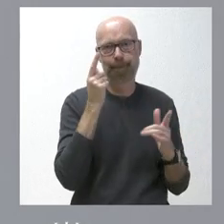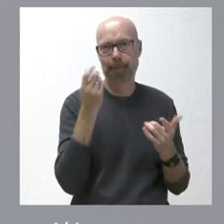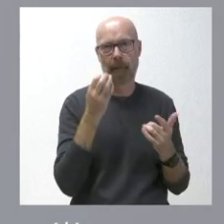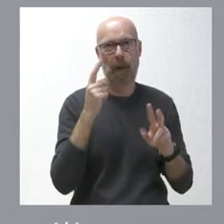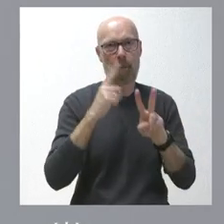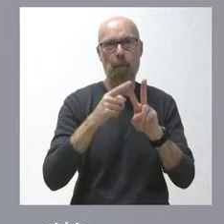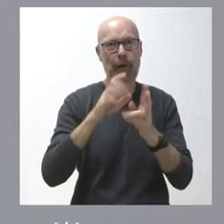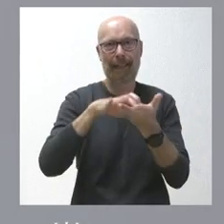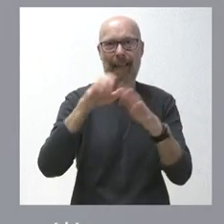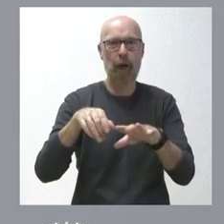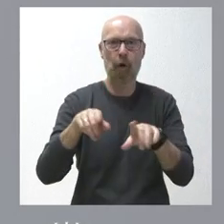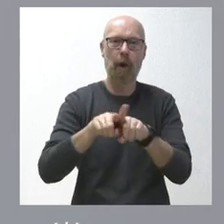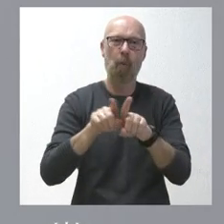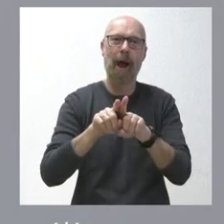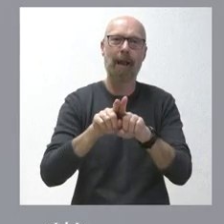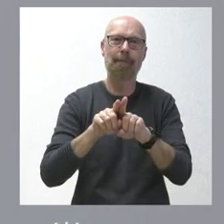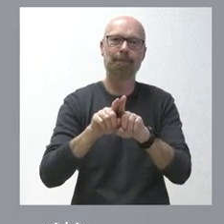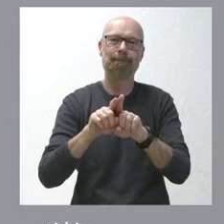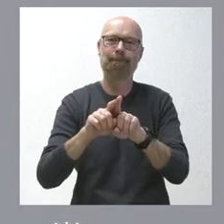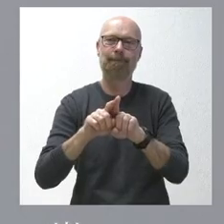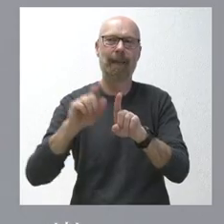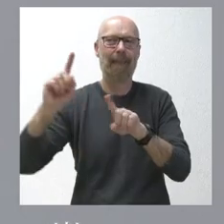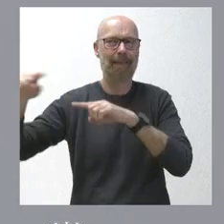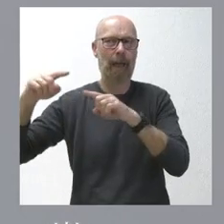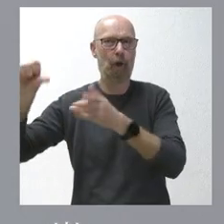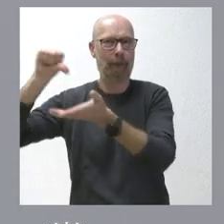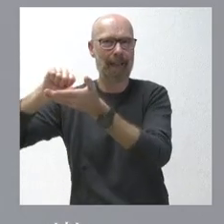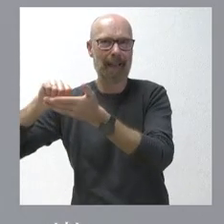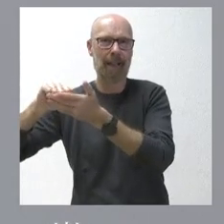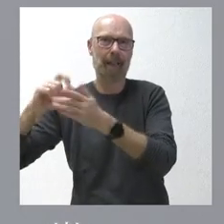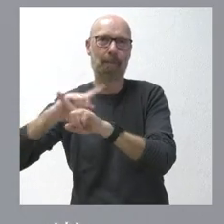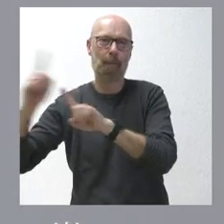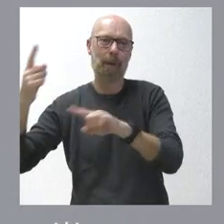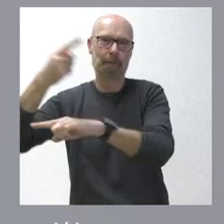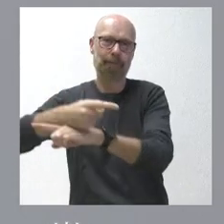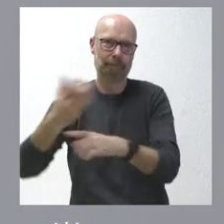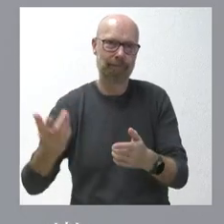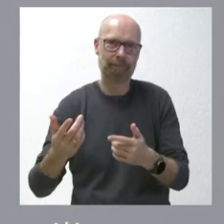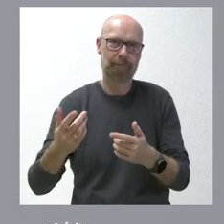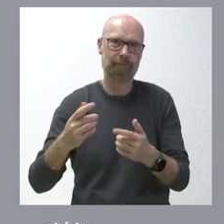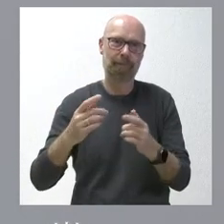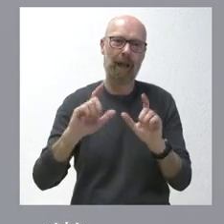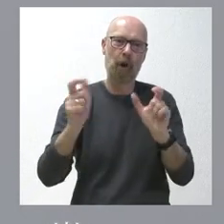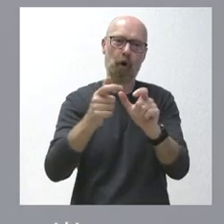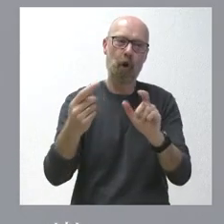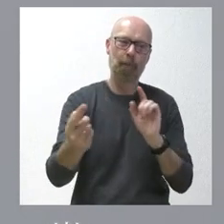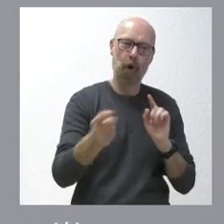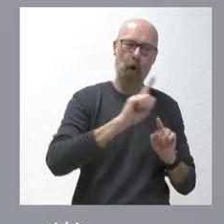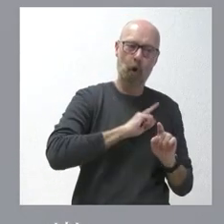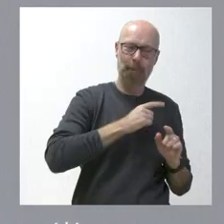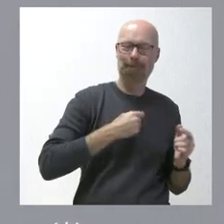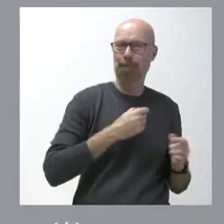Castilla y León no se le permite, por parte de su dirección nacional y de Abascal, reunirse con la Junta de Castilla y León, no vaya a ser que